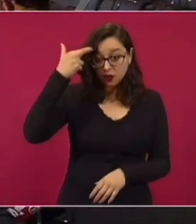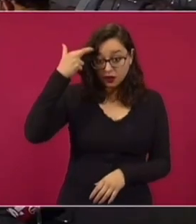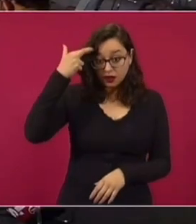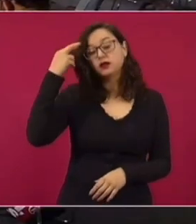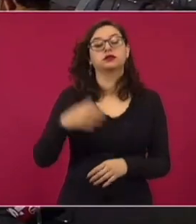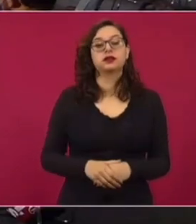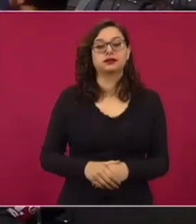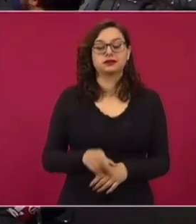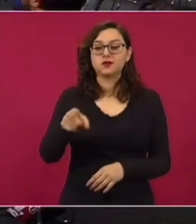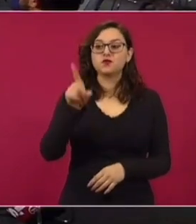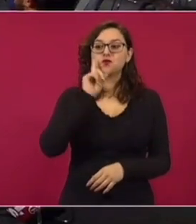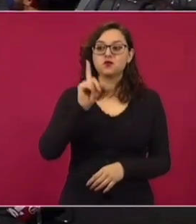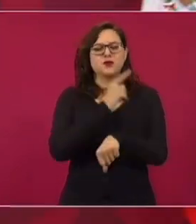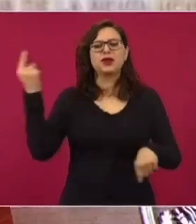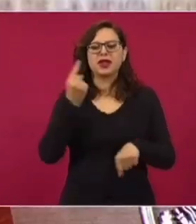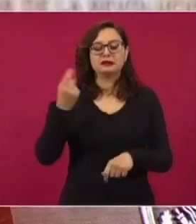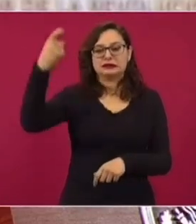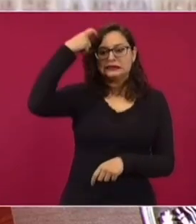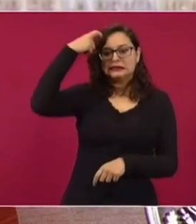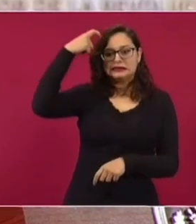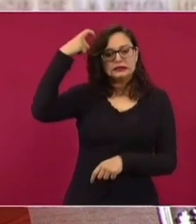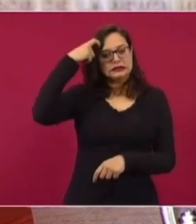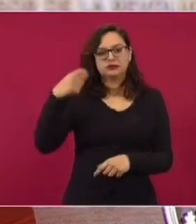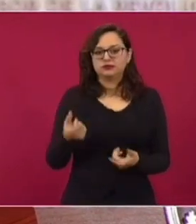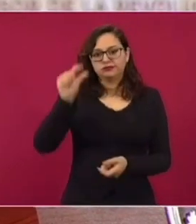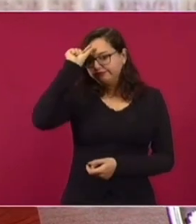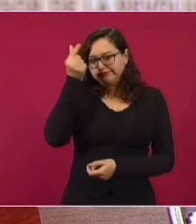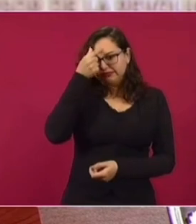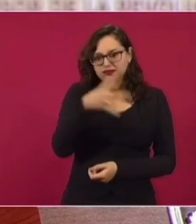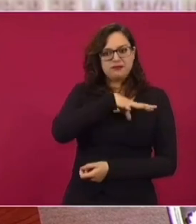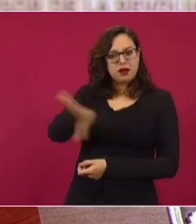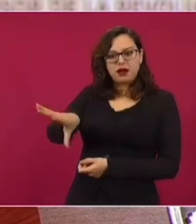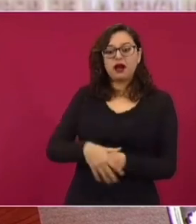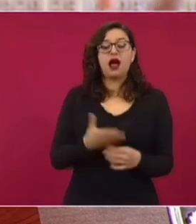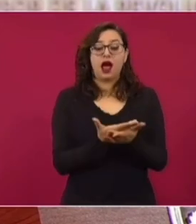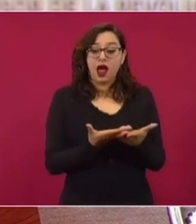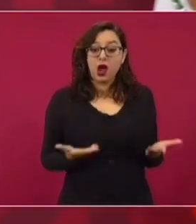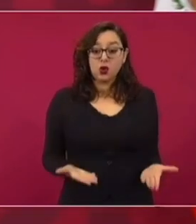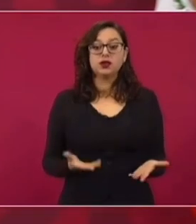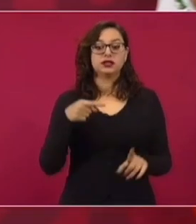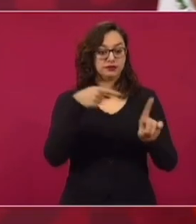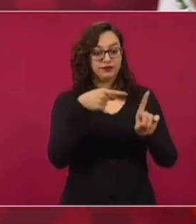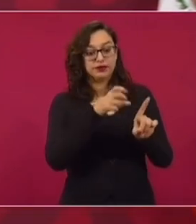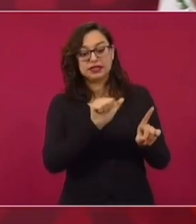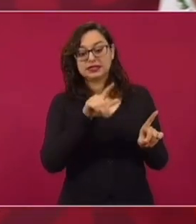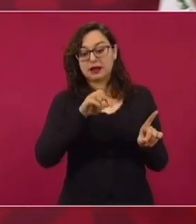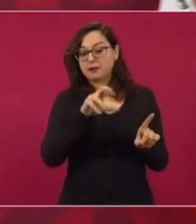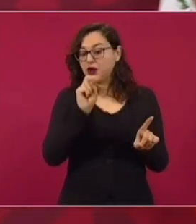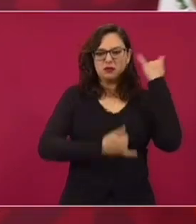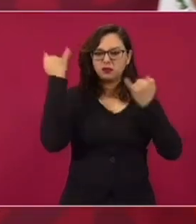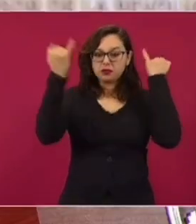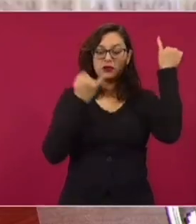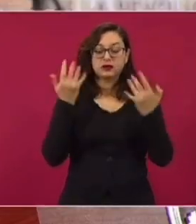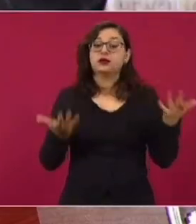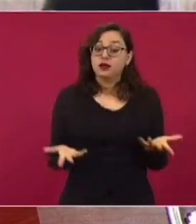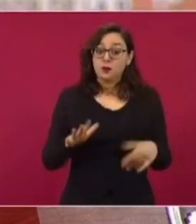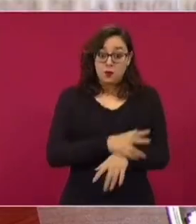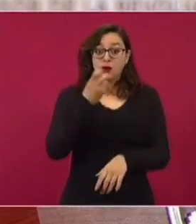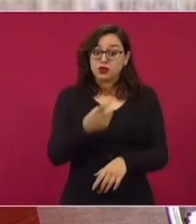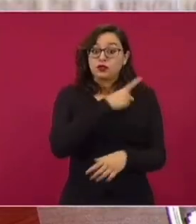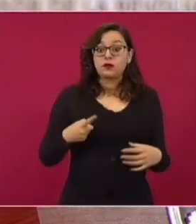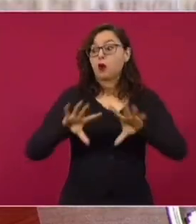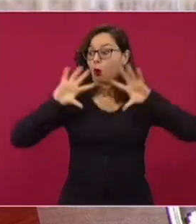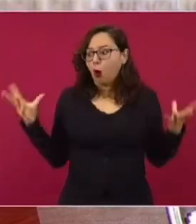que acusaron hasta de que había habido fraude. Pues algo parecido es esto. Guardadas las proporciones. Entonces, tenemos que tener